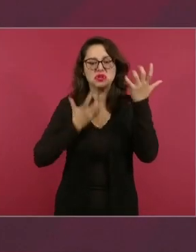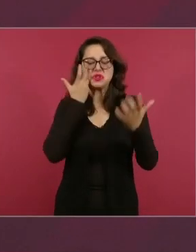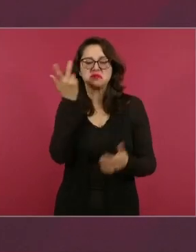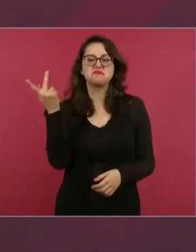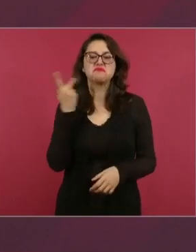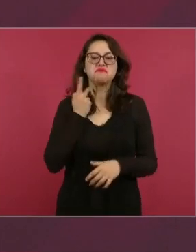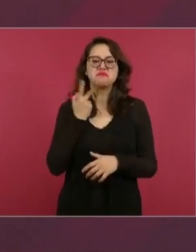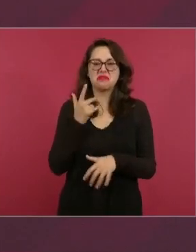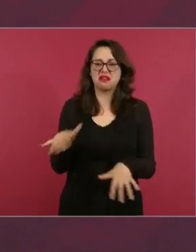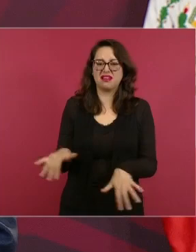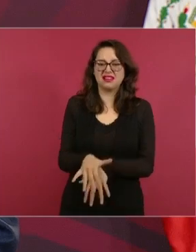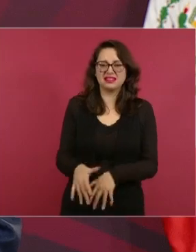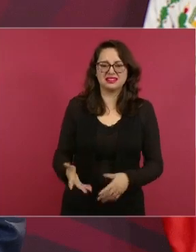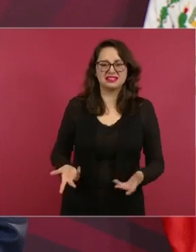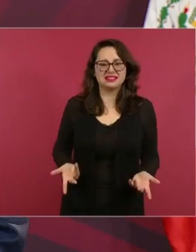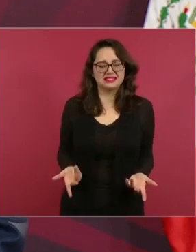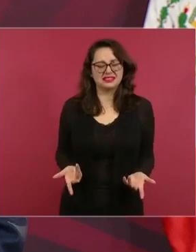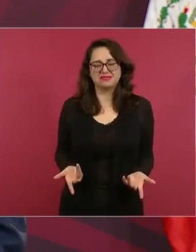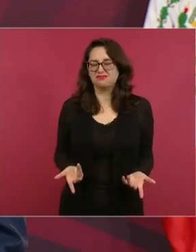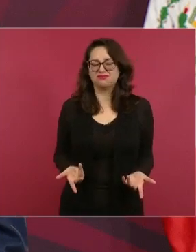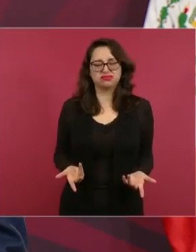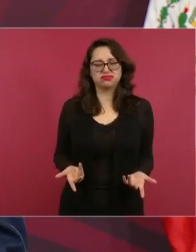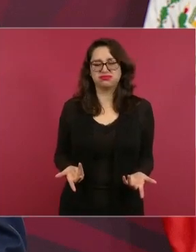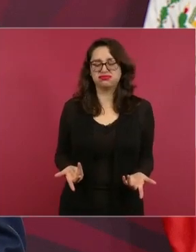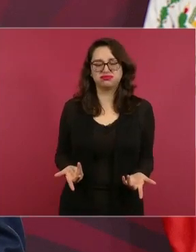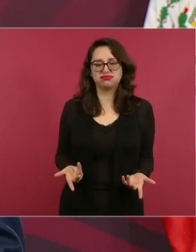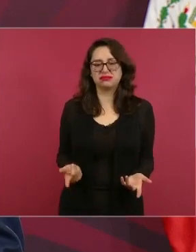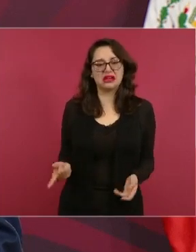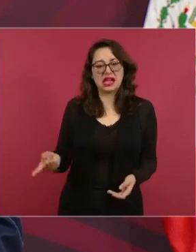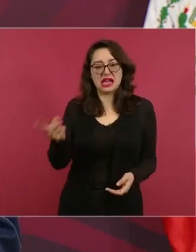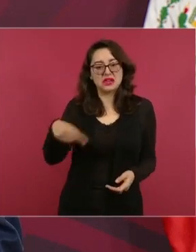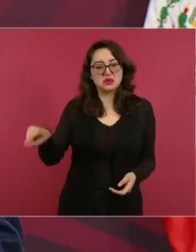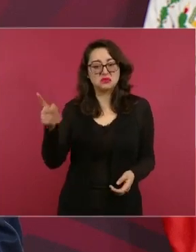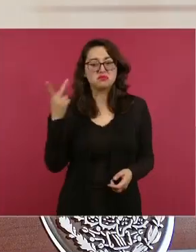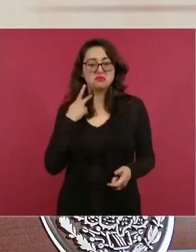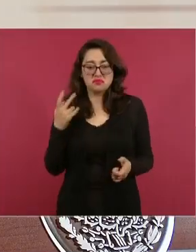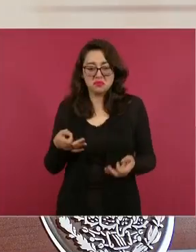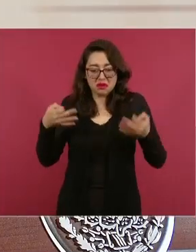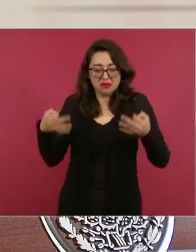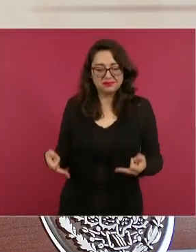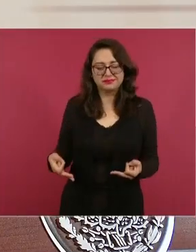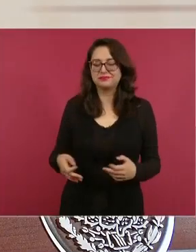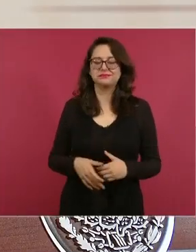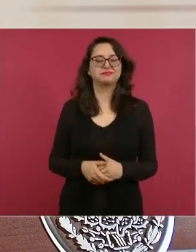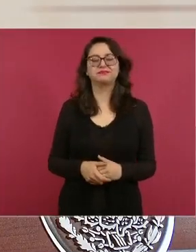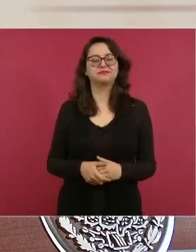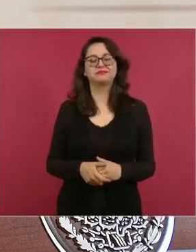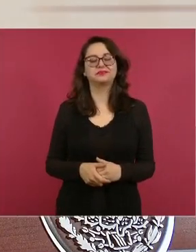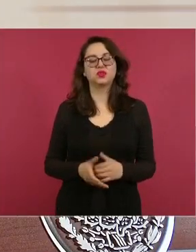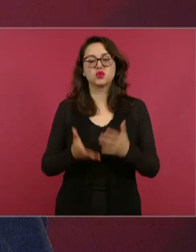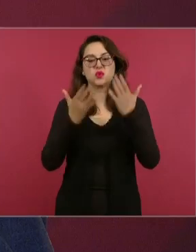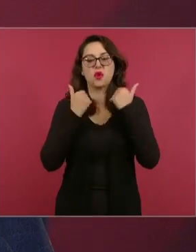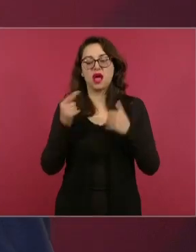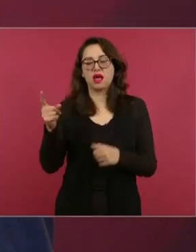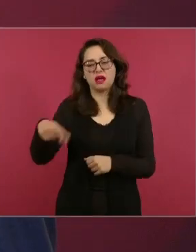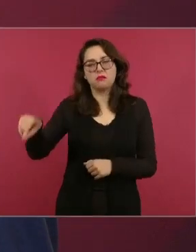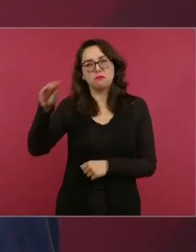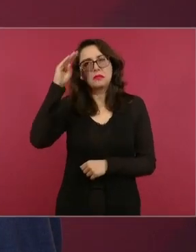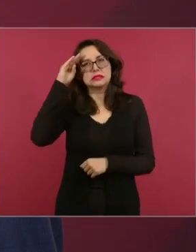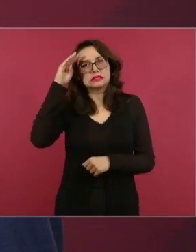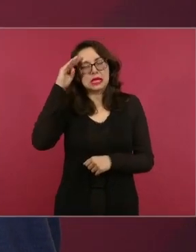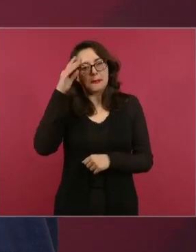politiqueras porque ni siquiera se puede hablar de política porque no están pensando